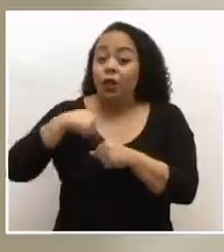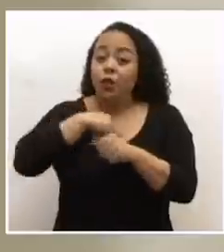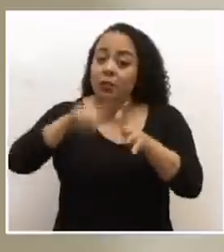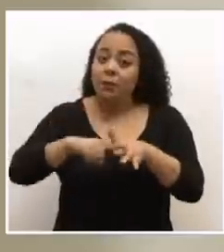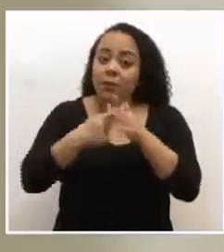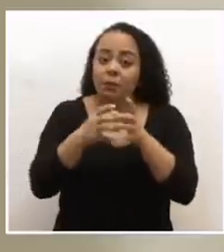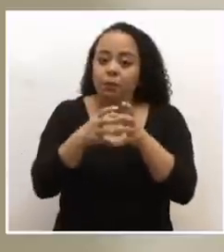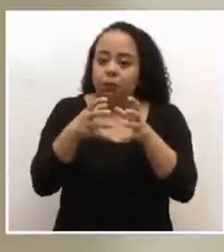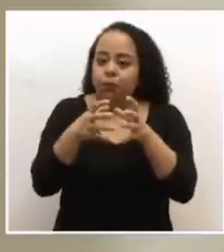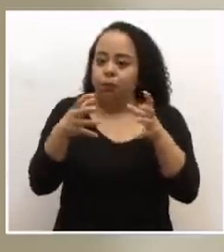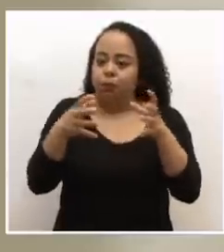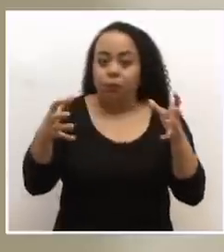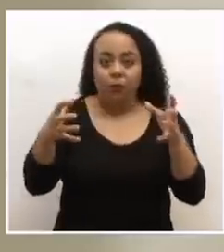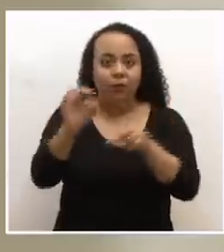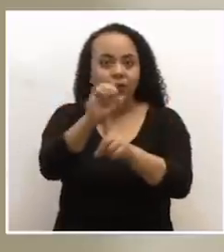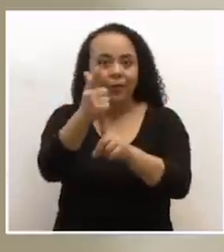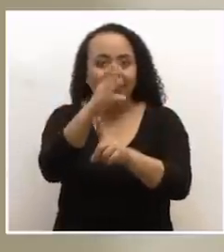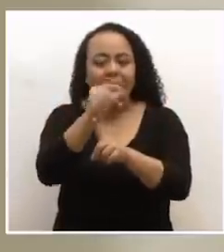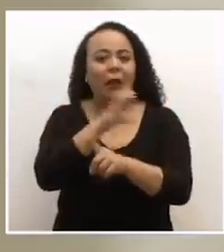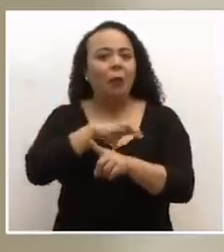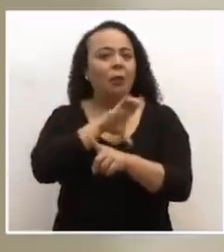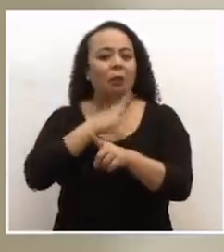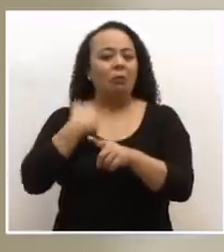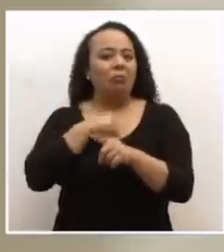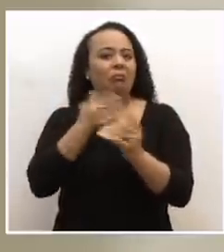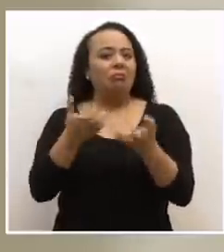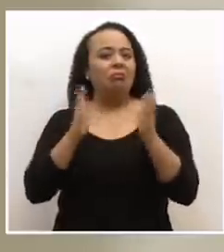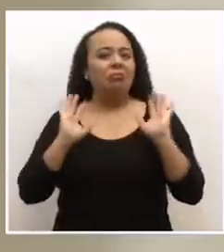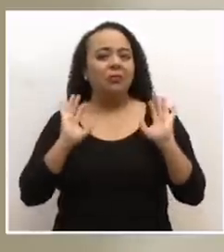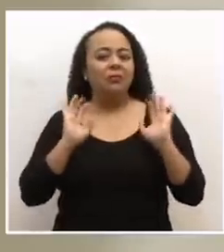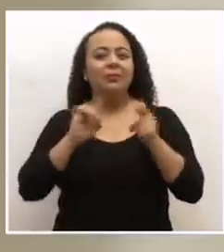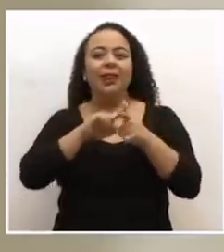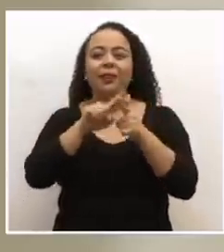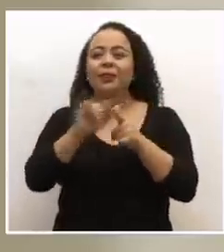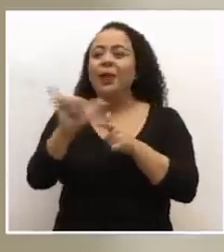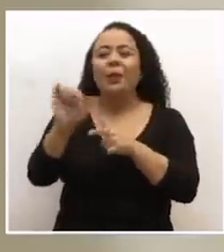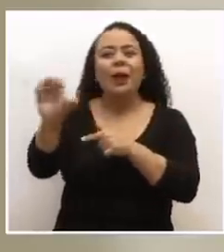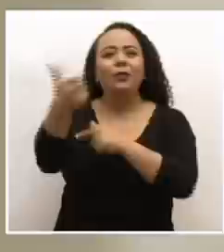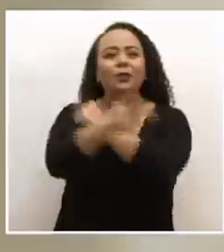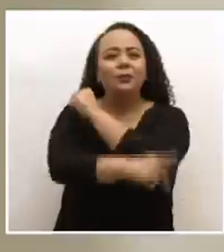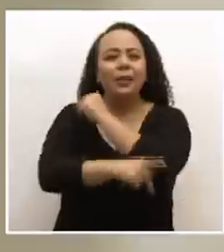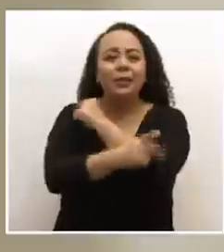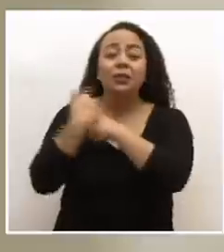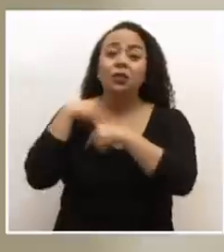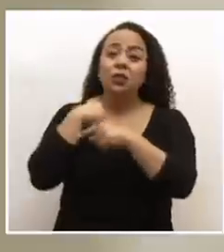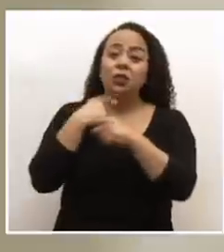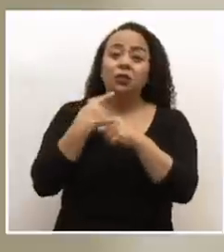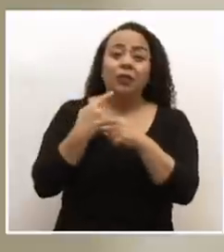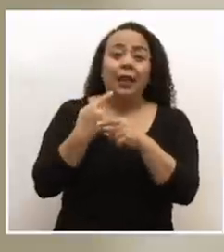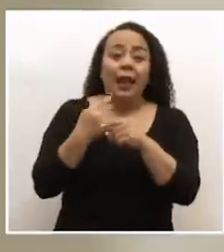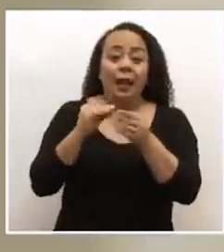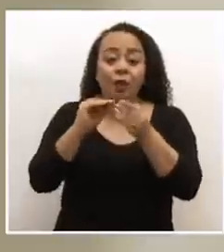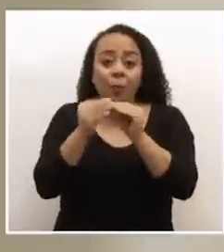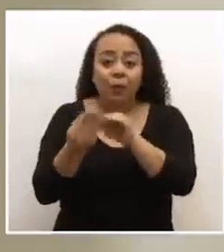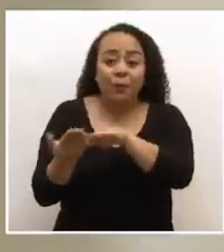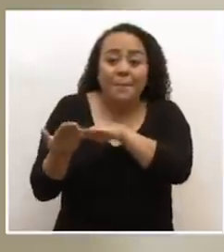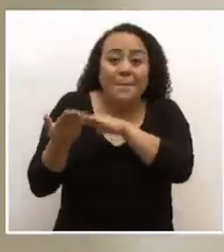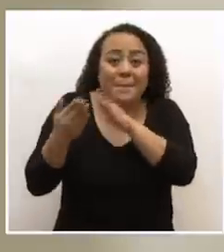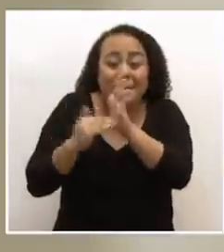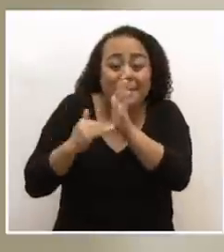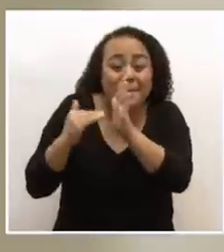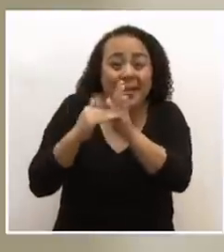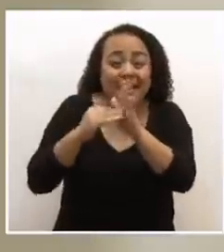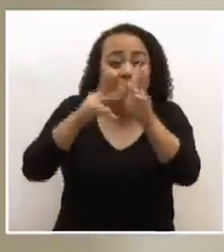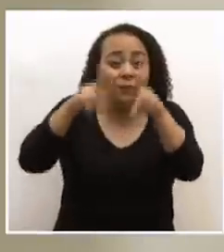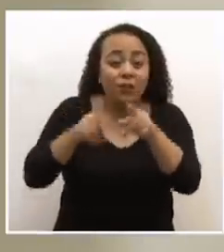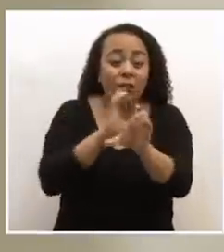a romper burbujas sociales y comportarnos como nos da la gana, vamos a estar como otros países, vamos a estar en cifras de miles de personas con